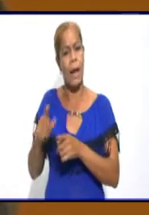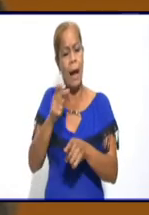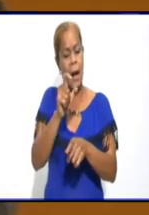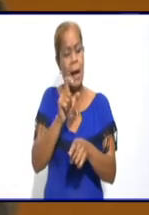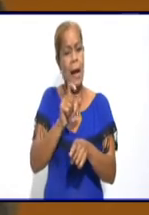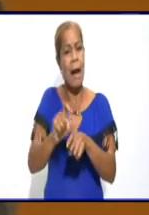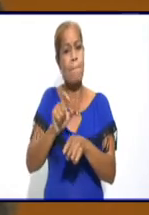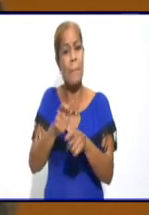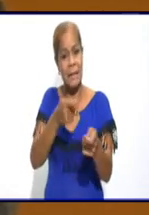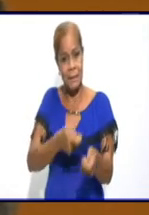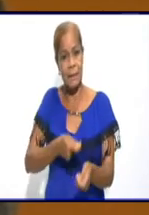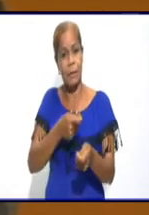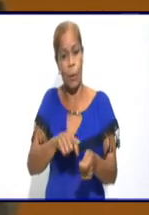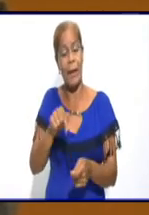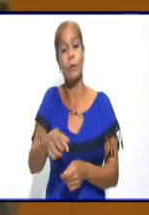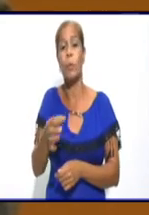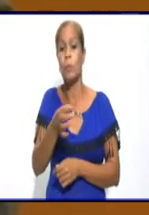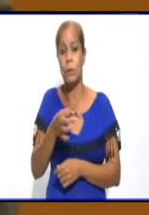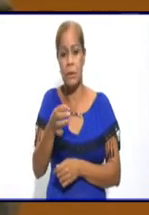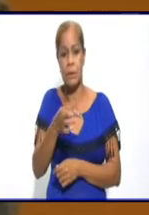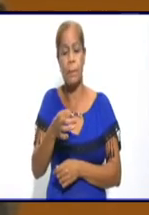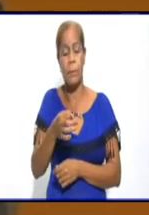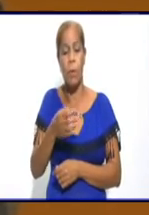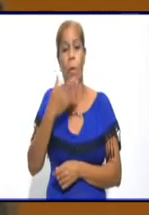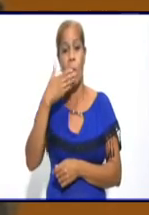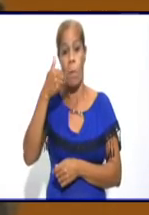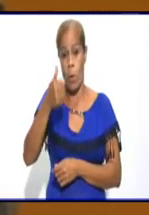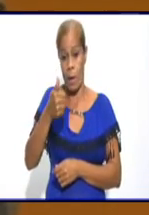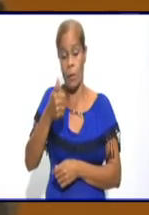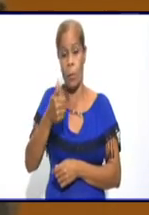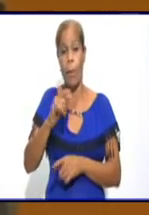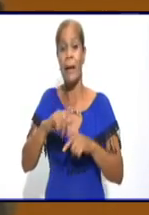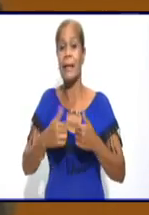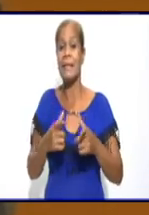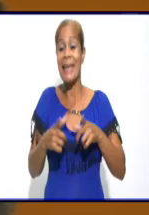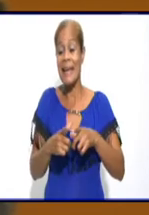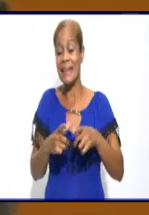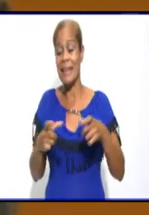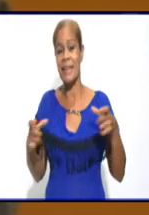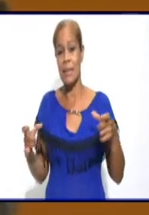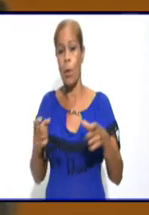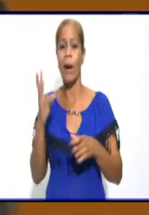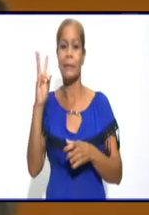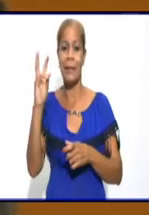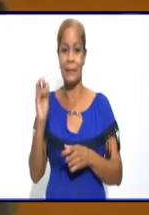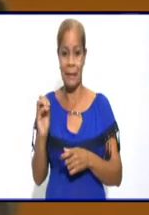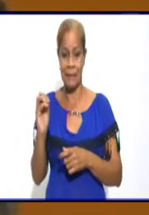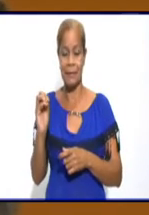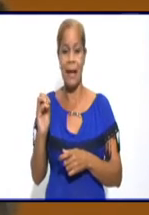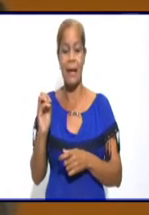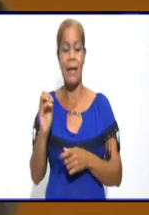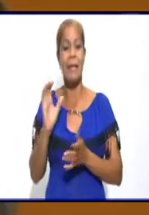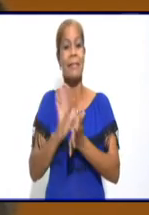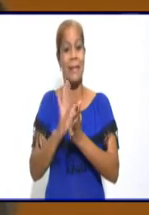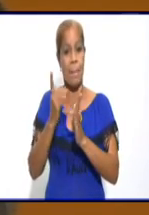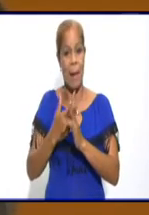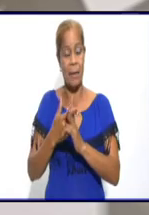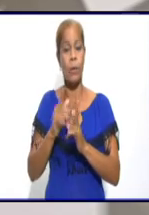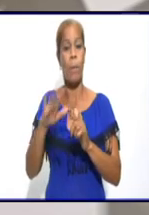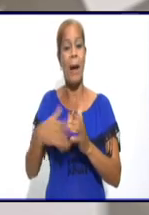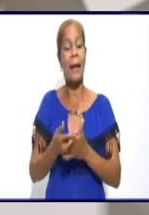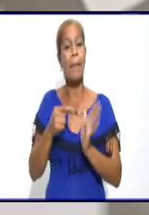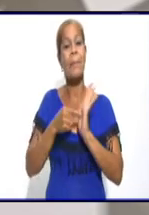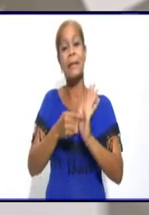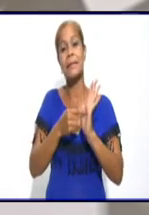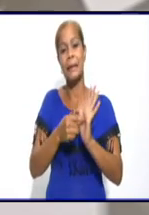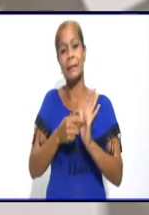municipios, bueno, nos viene bien ahora que se haya extendido hasta el 31 de mayo, tienen tiempo para presentar su declaración jurada, hacemos